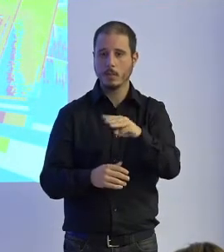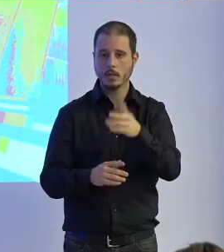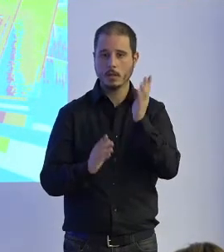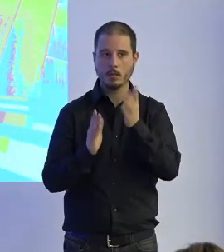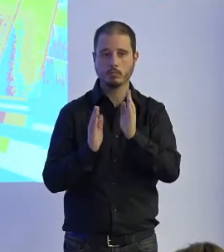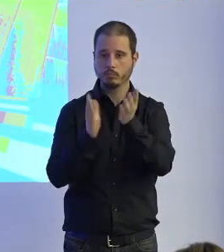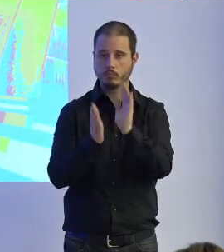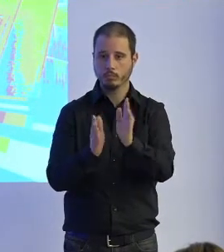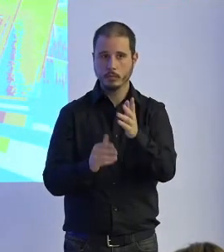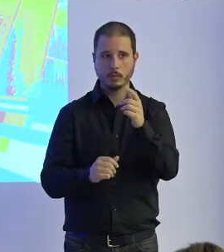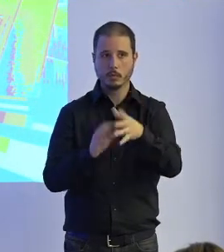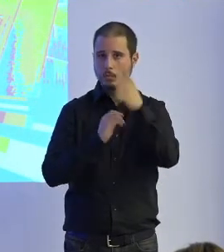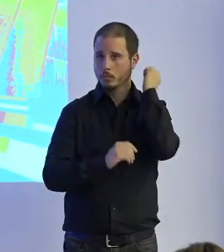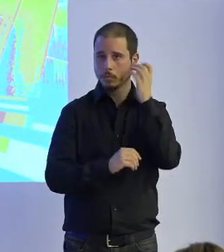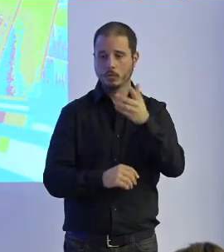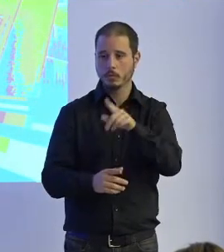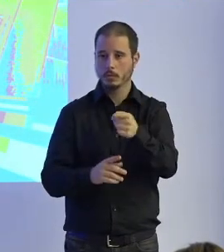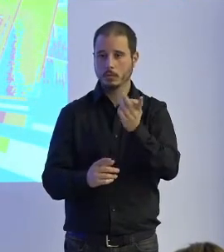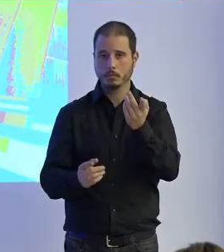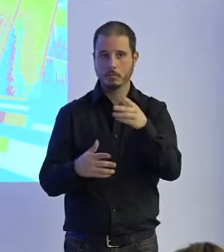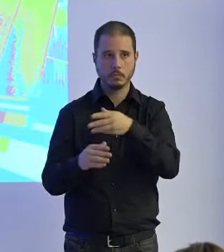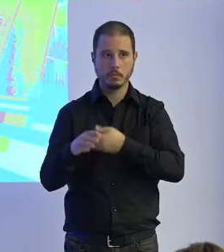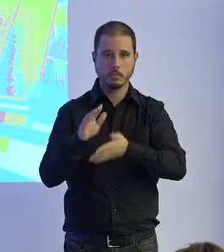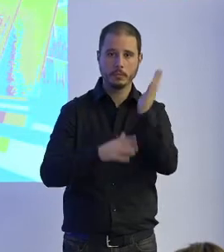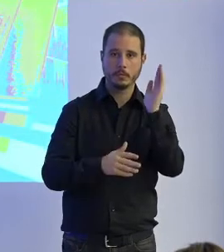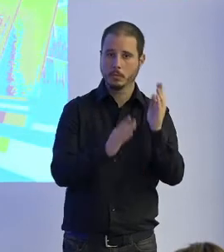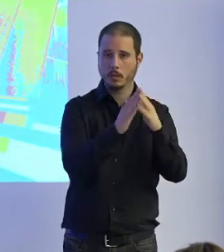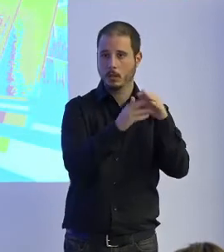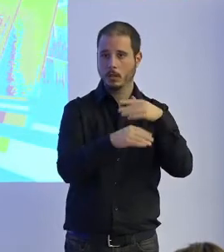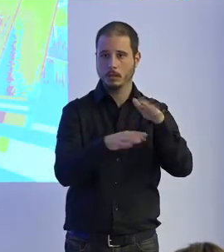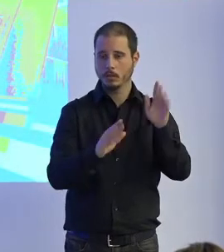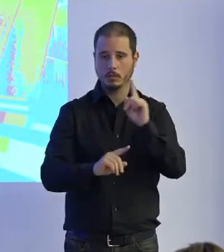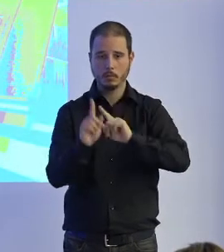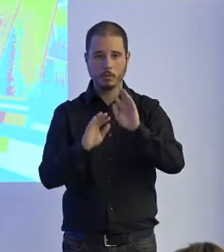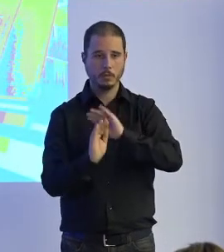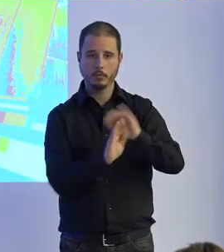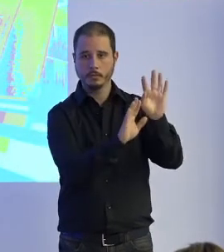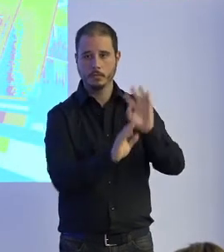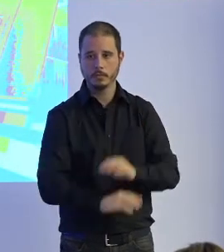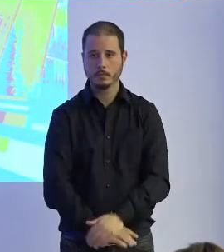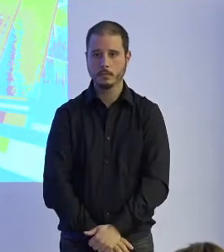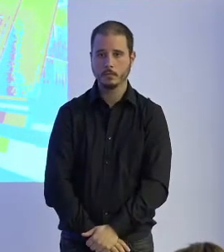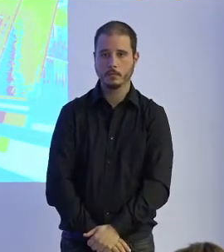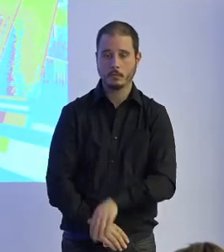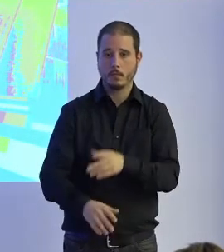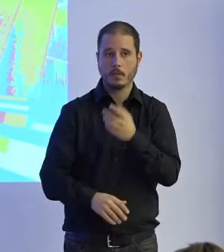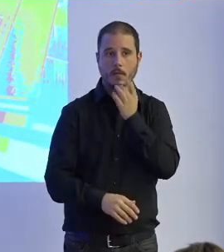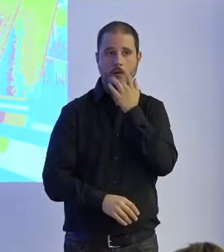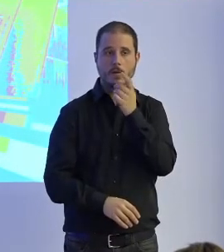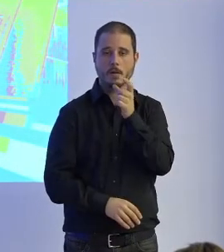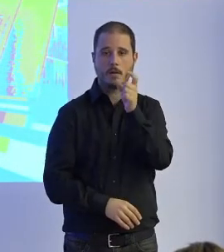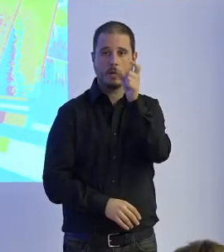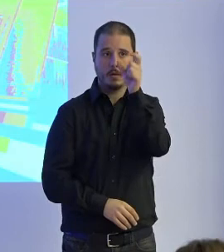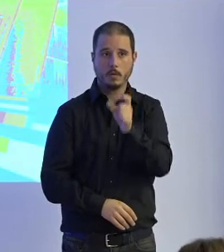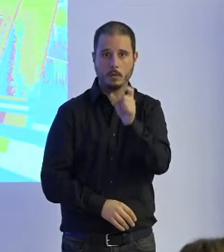protocolo y a su casa y a su casa con sus circunstancias y sus problemas ostras una persona que no está no